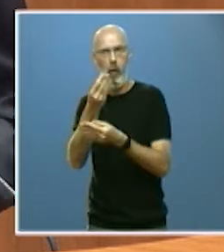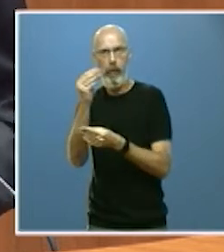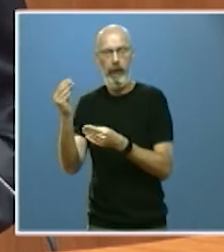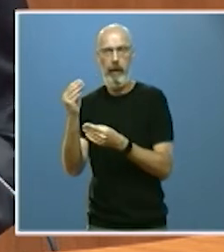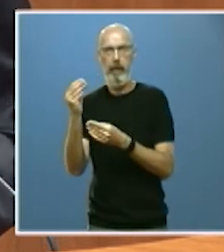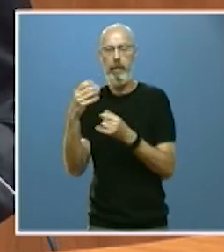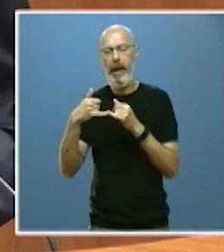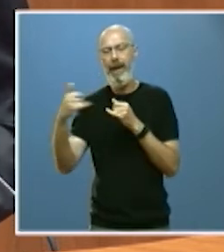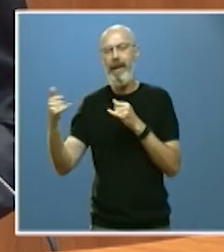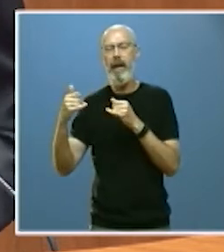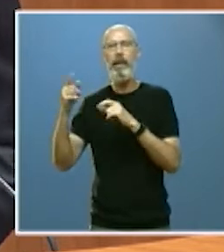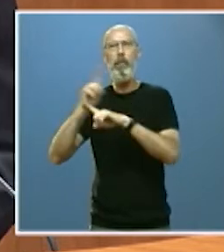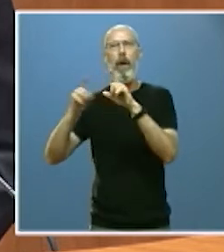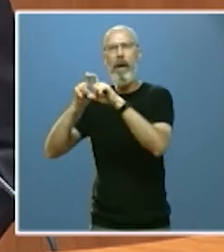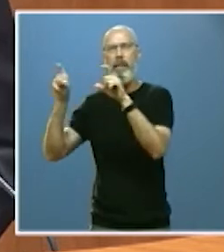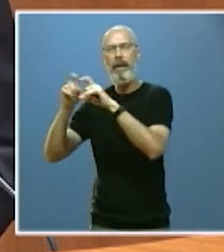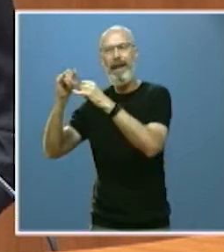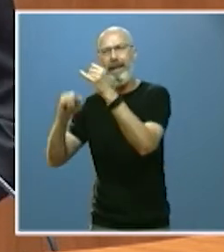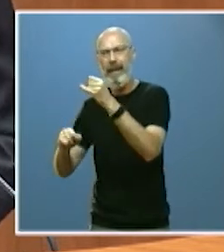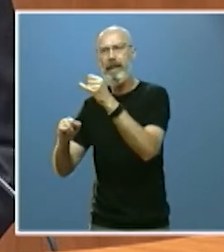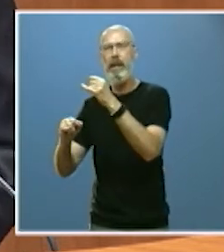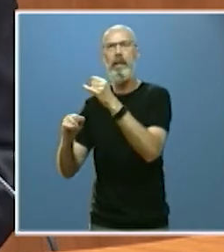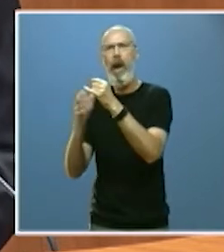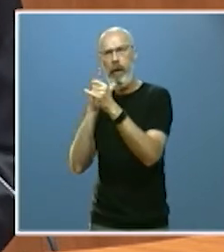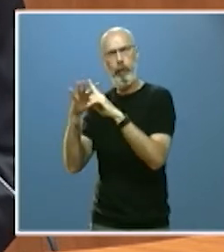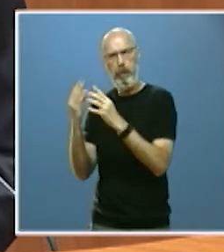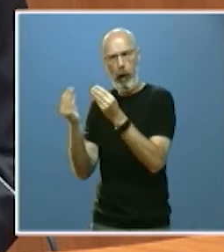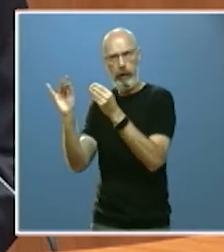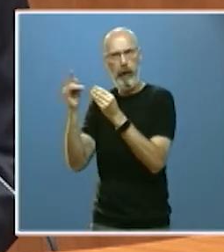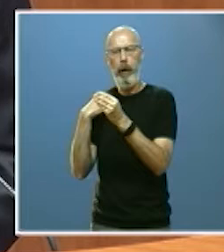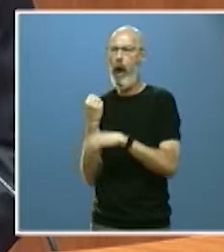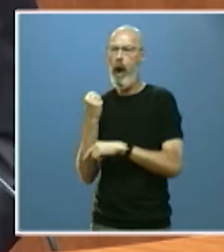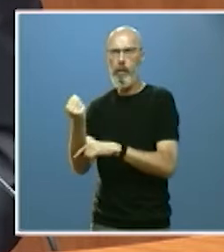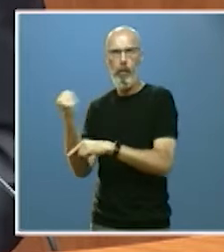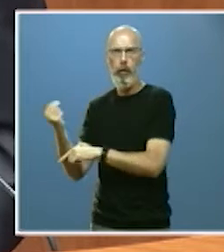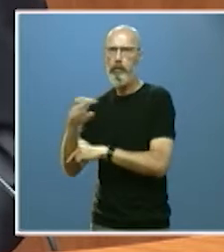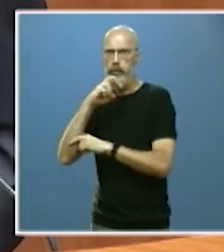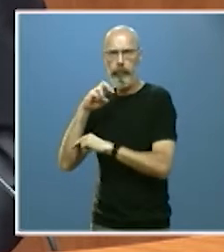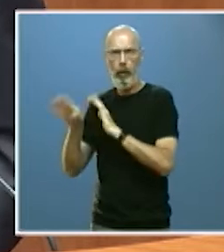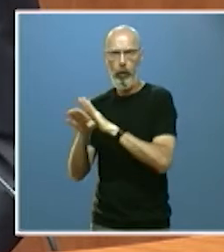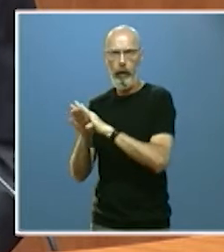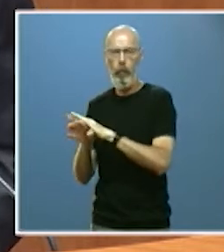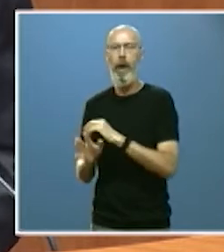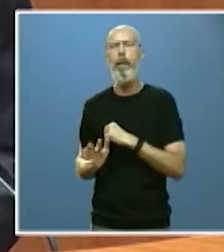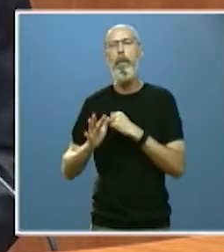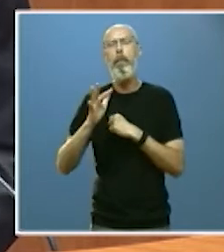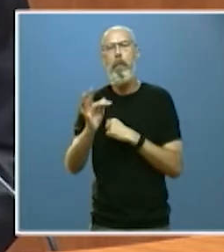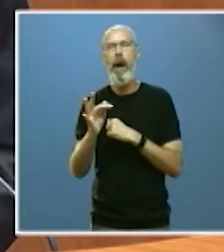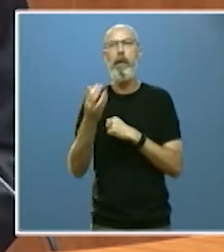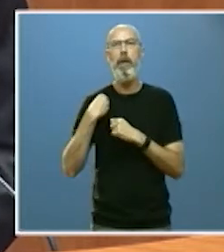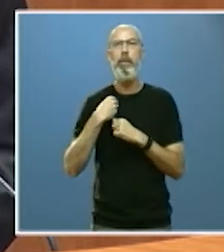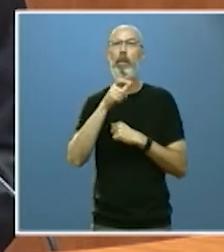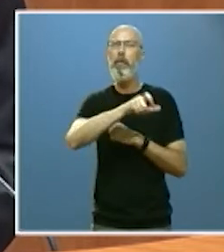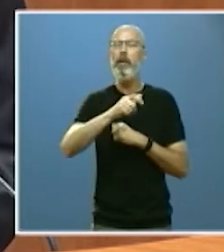crisis empresariales, pese a la mejora de la situación. Y, como novedad, un plan especial dirigido a parados mayores de